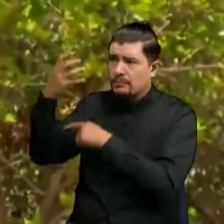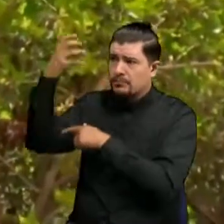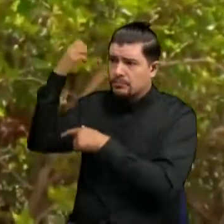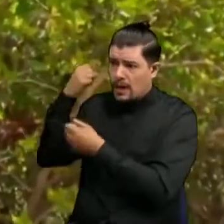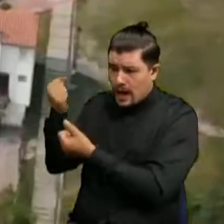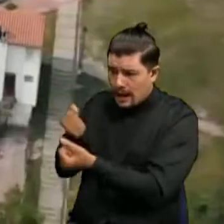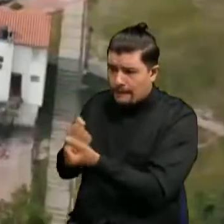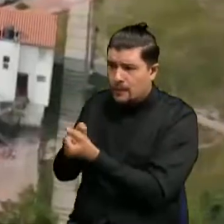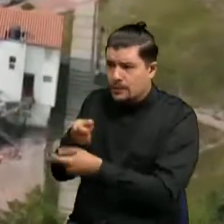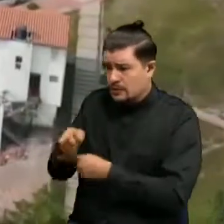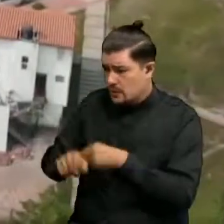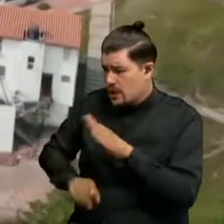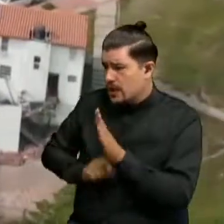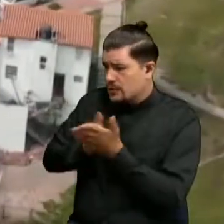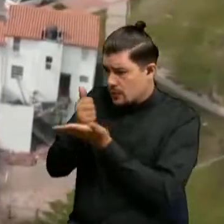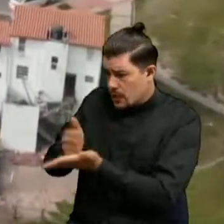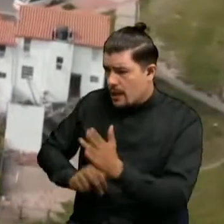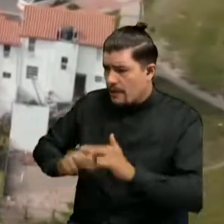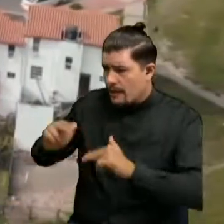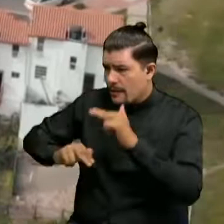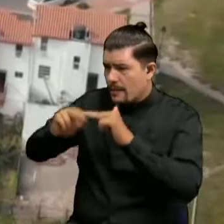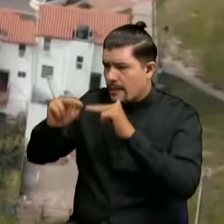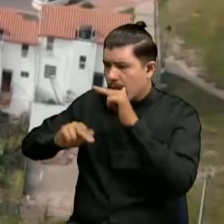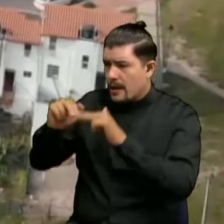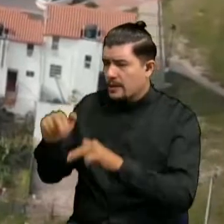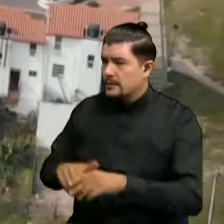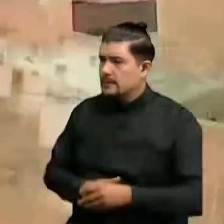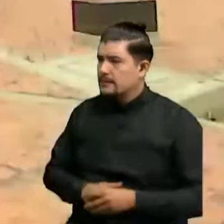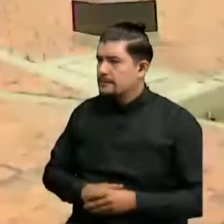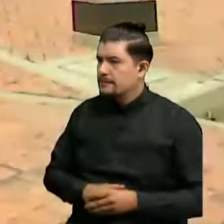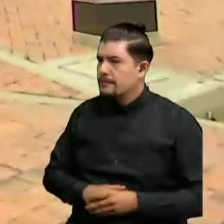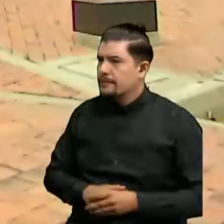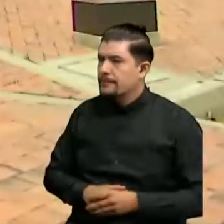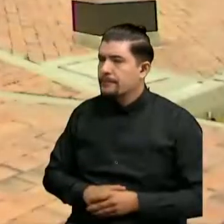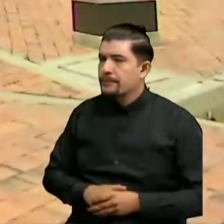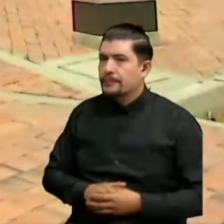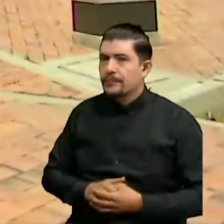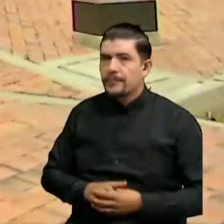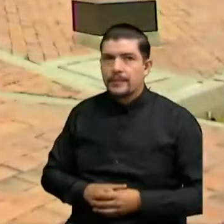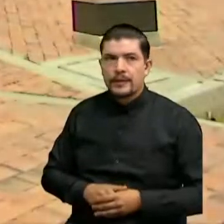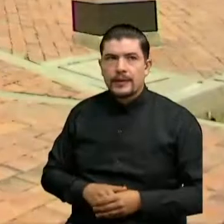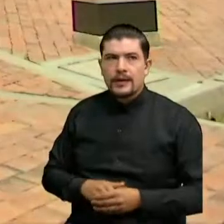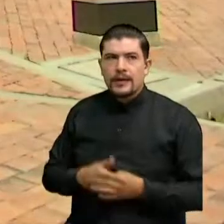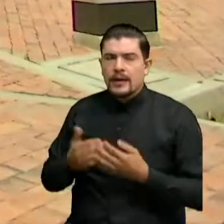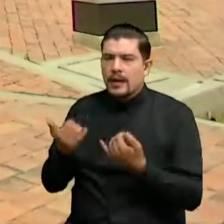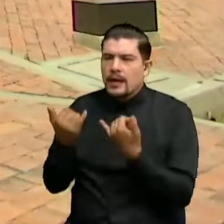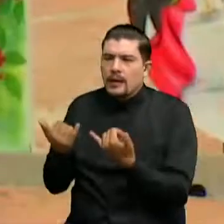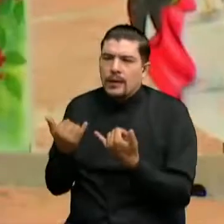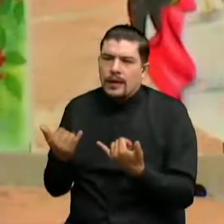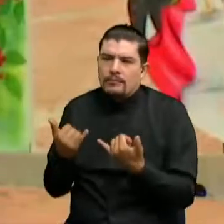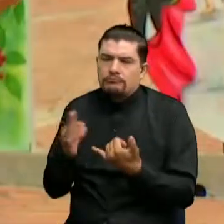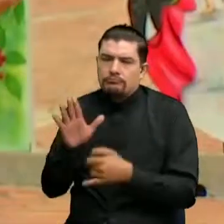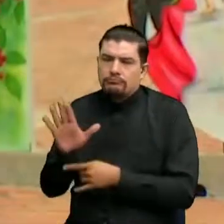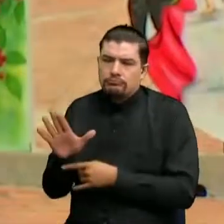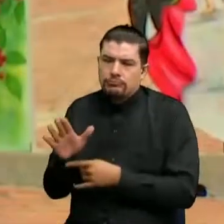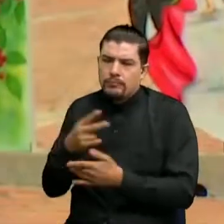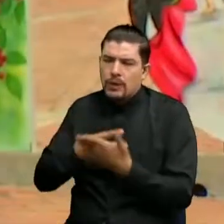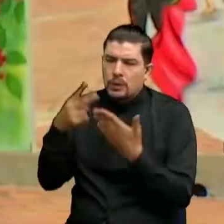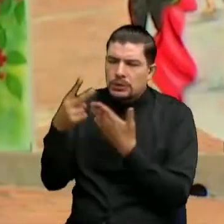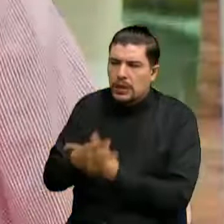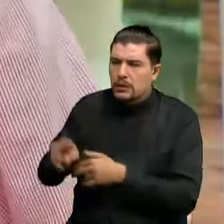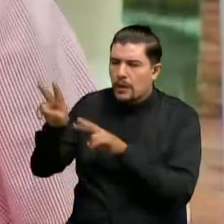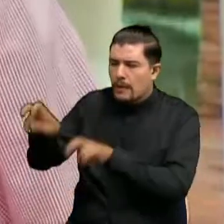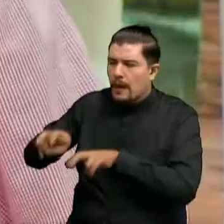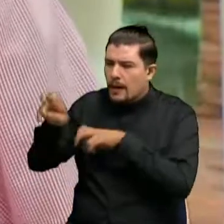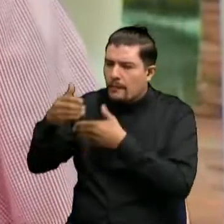a construir Pues construyó parte también del antiguo caso urbano ¿Cómo avanza esa reactivación económica a través de los proyectos agrícolas?